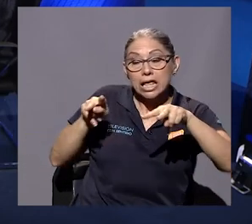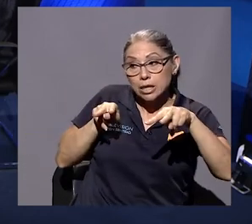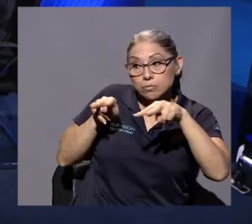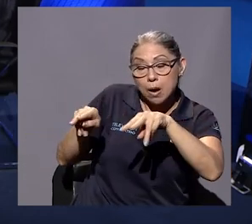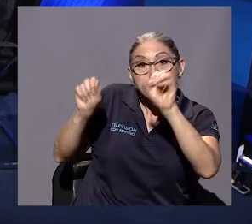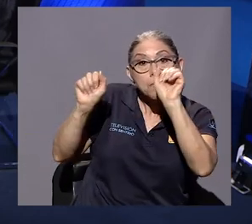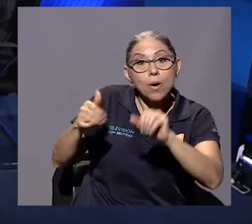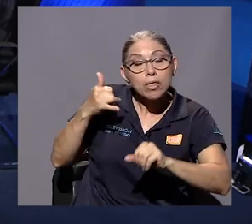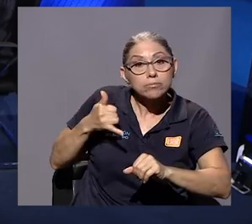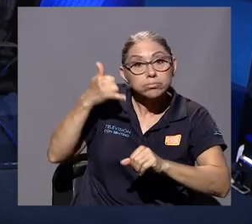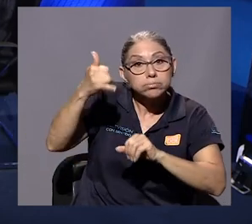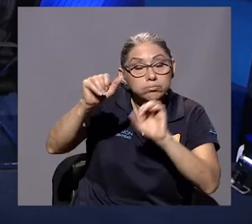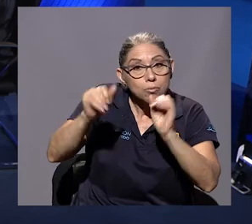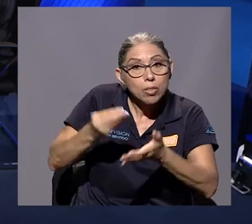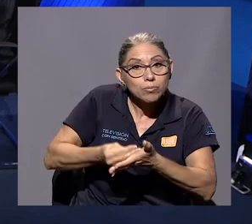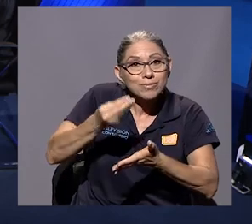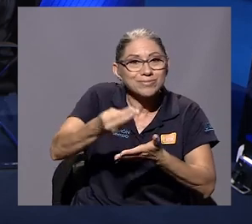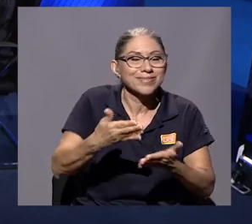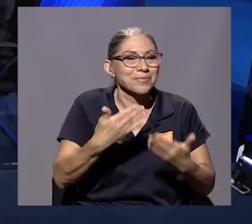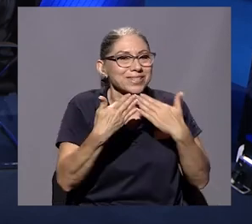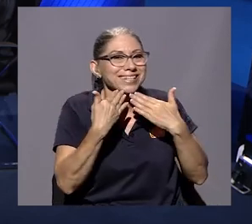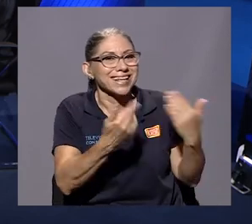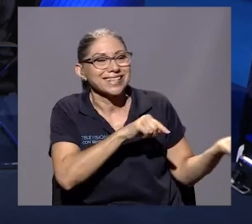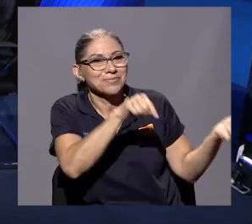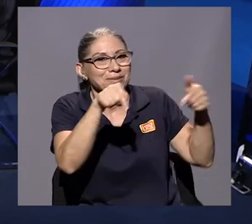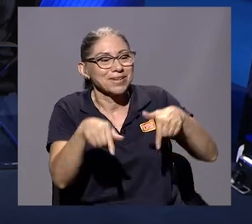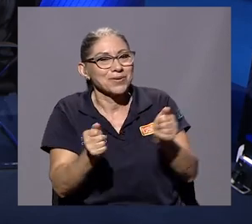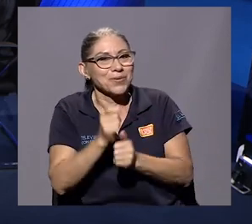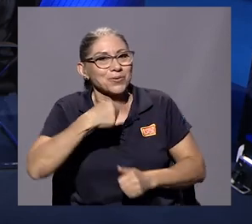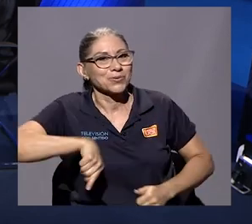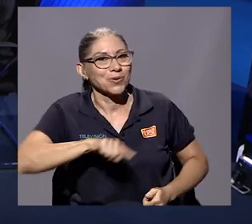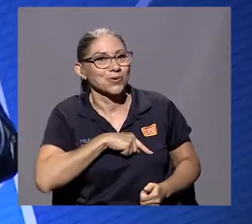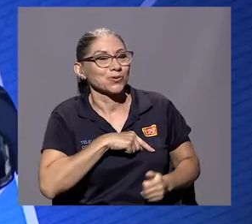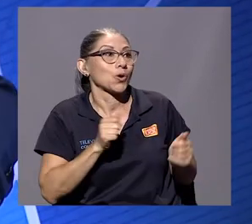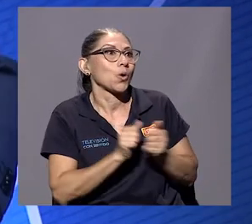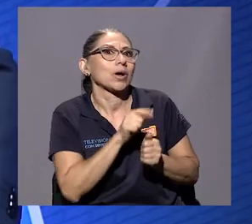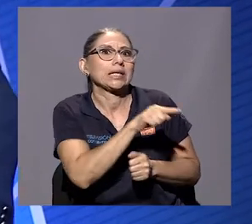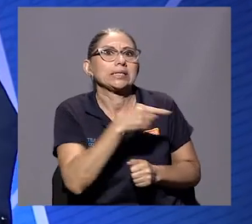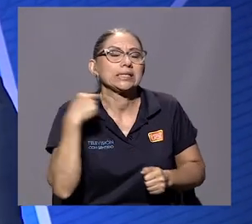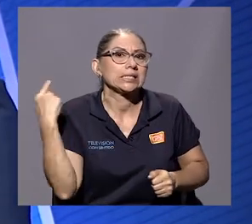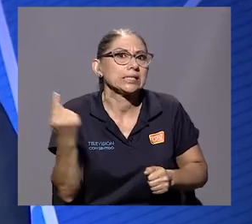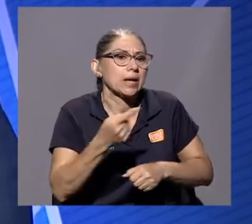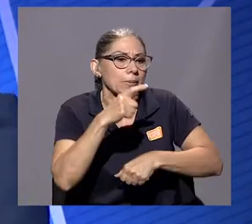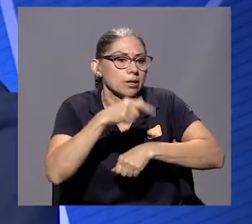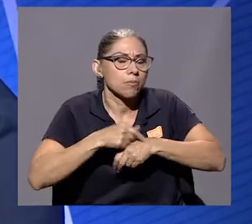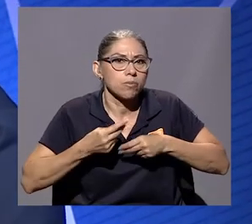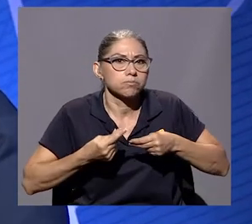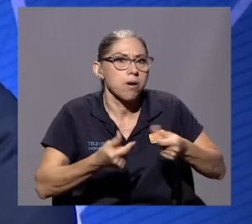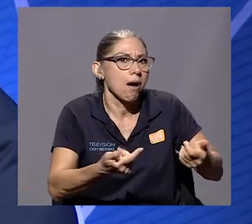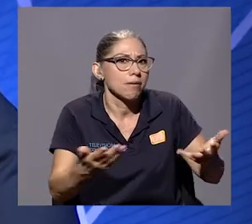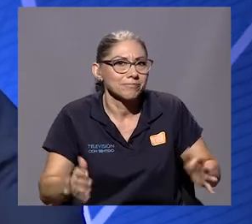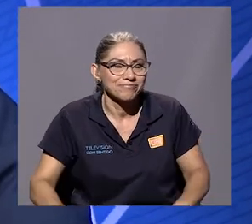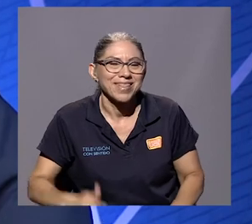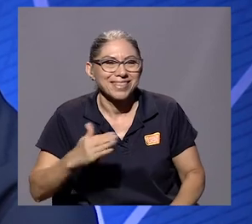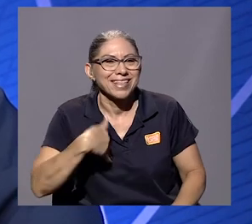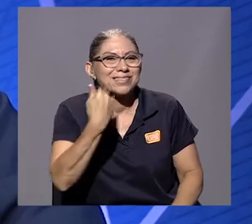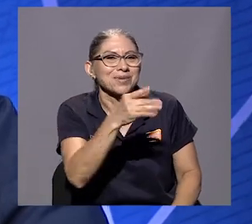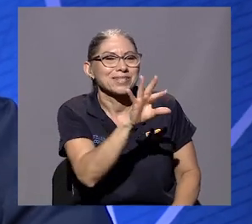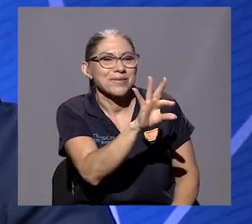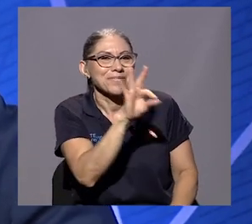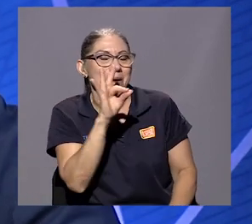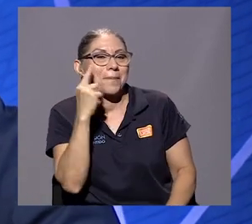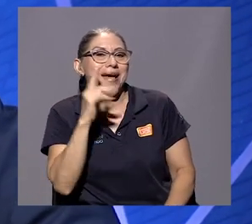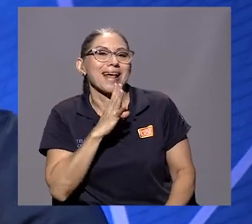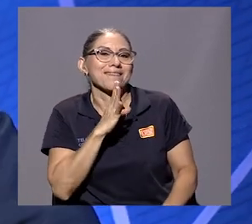acceder a esta obra entre ciclos. Muchas gracias por estar con nosotros, cuando en serio siempre se nos va volando, y bueno, ya lo tendremos en otra